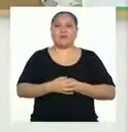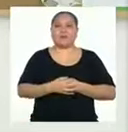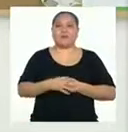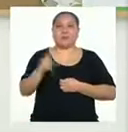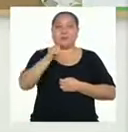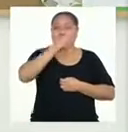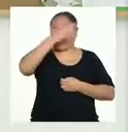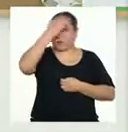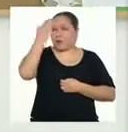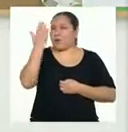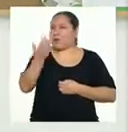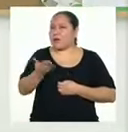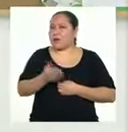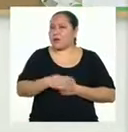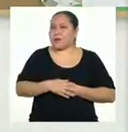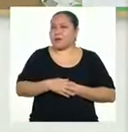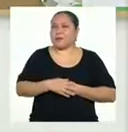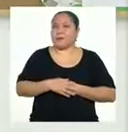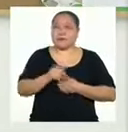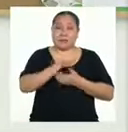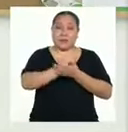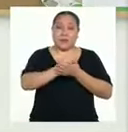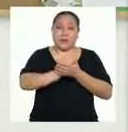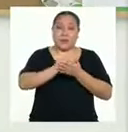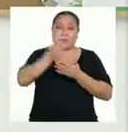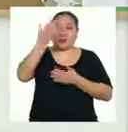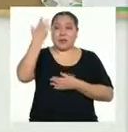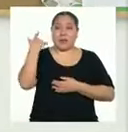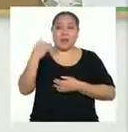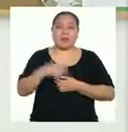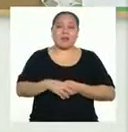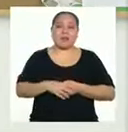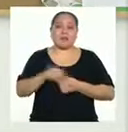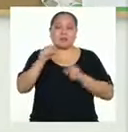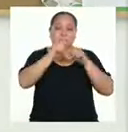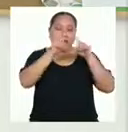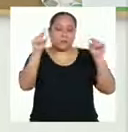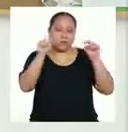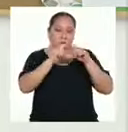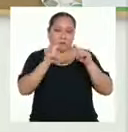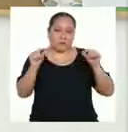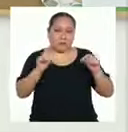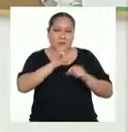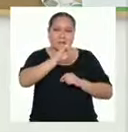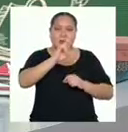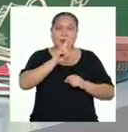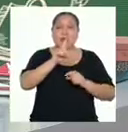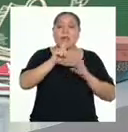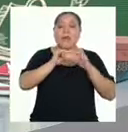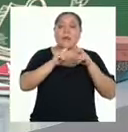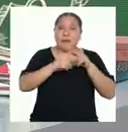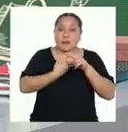No te olvides de que, como anotamos hace un momento, los anunciados deben iniciar con un verbo en modo imperativo. Es decir,